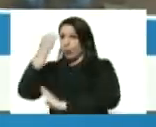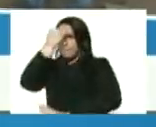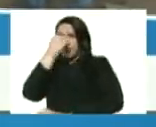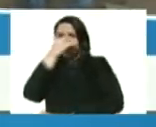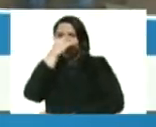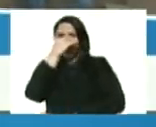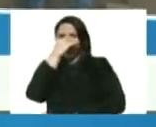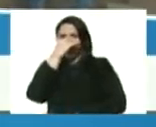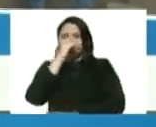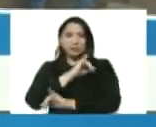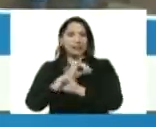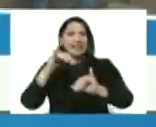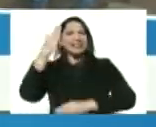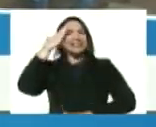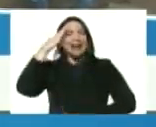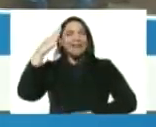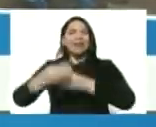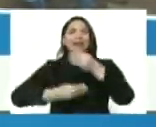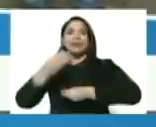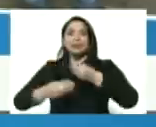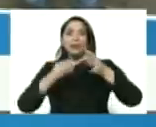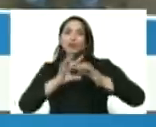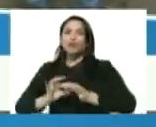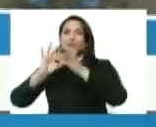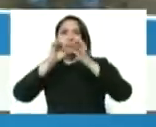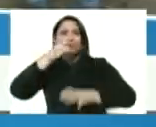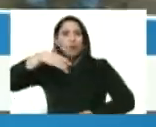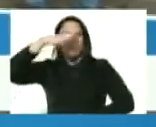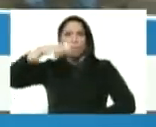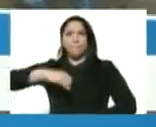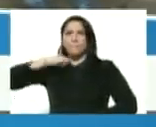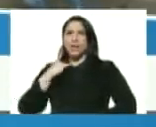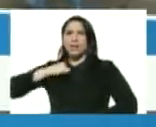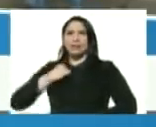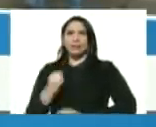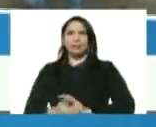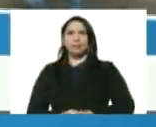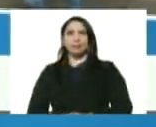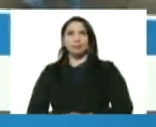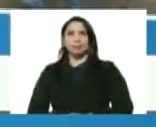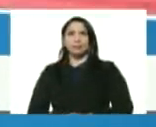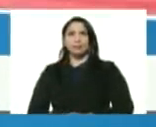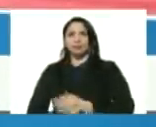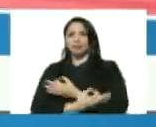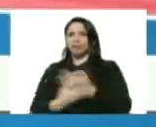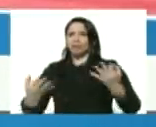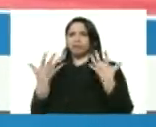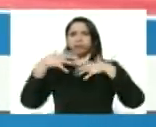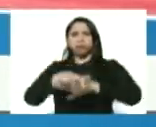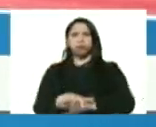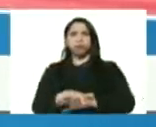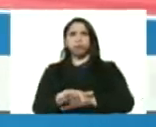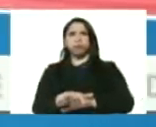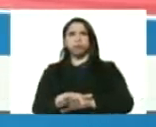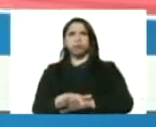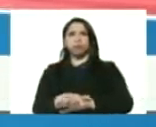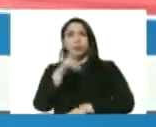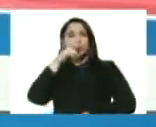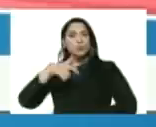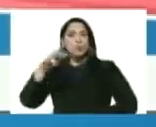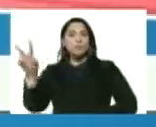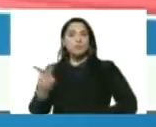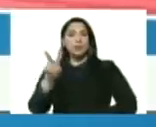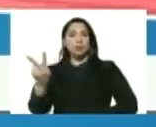ya saben qué hacer en unión cívico militar policial perfecta pueblo de